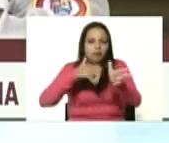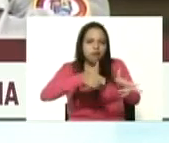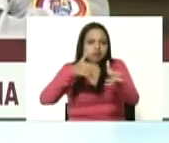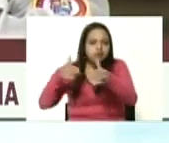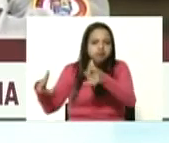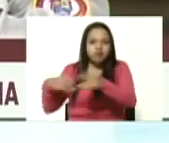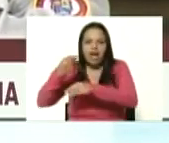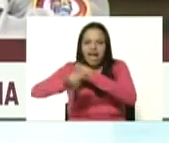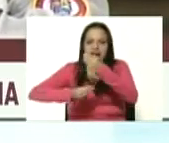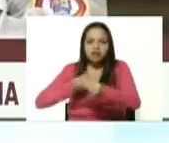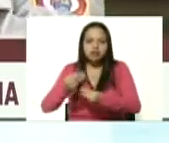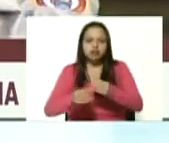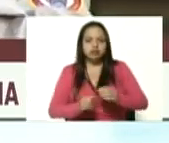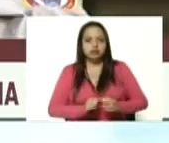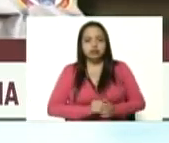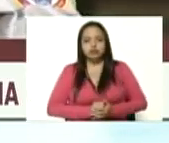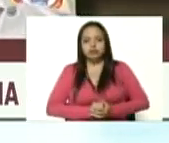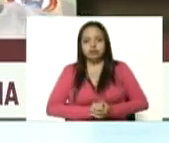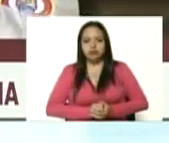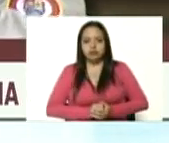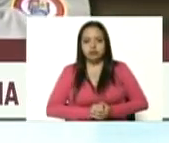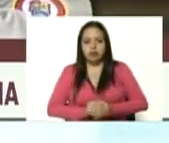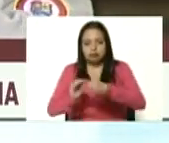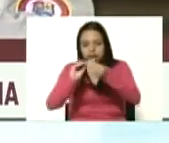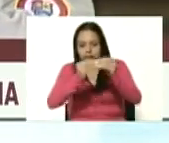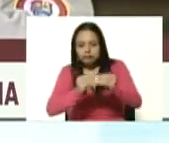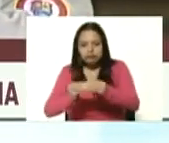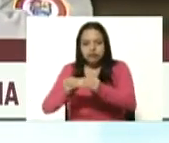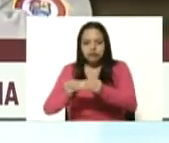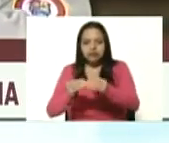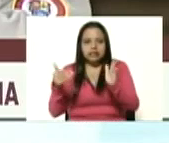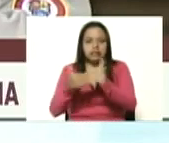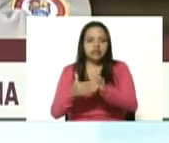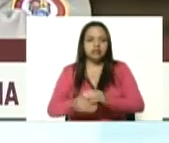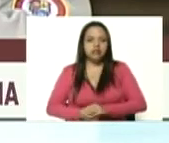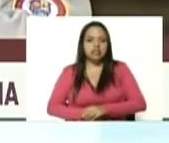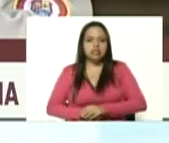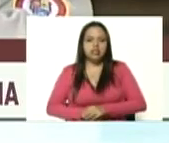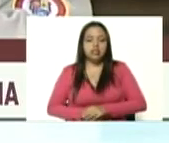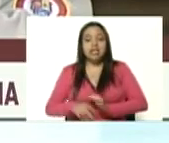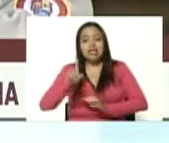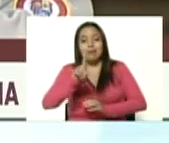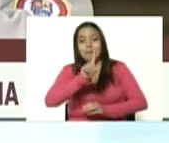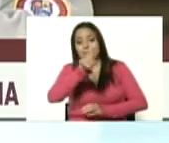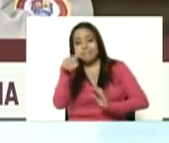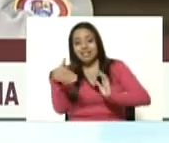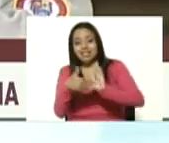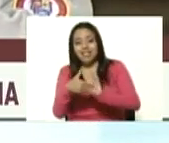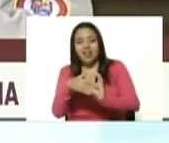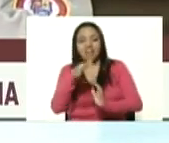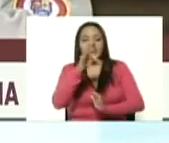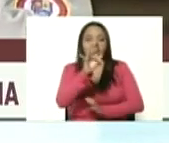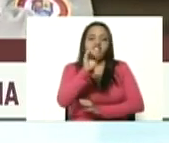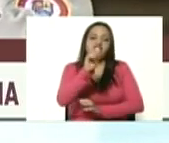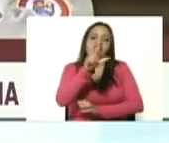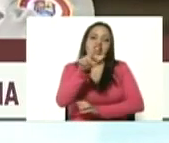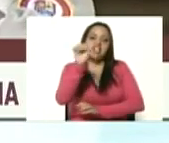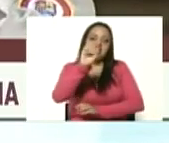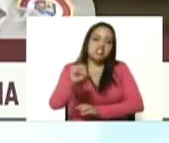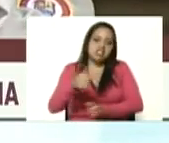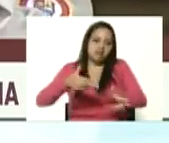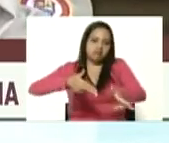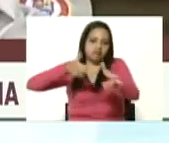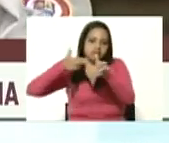pesados y mil fales en menos de 6 meses ya lo hemos recuperado